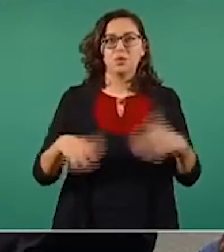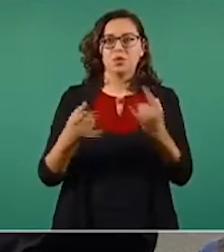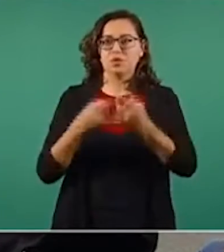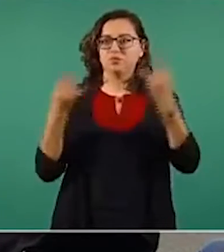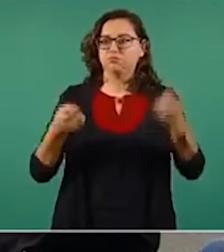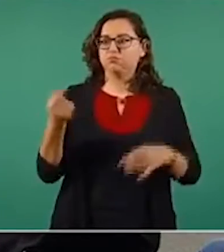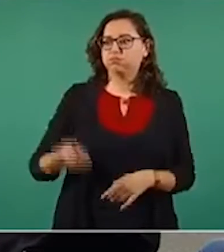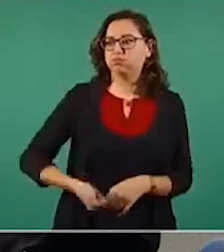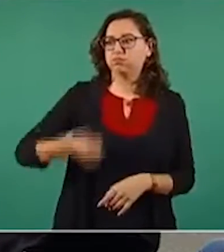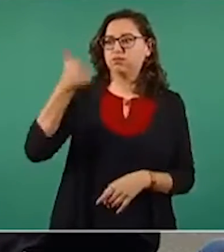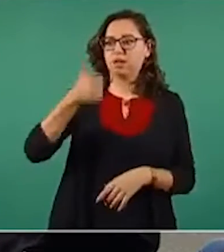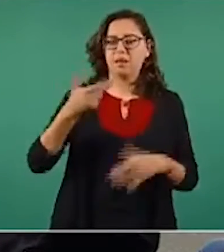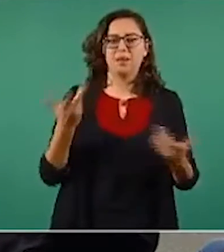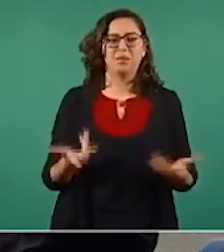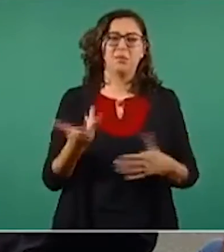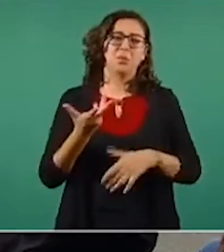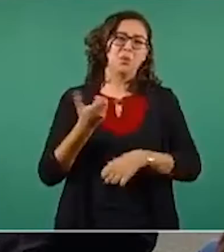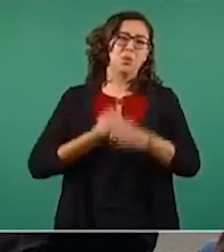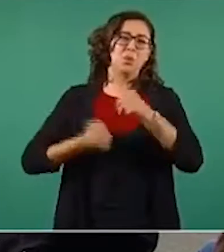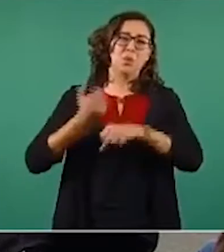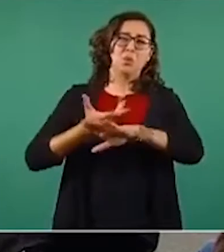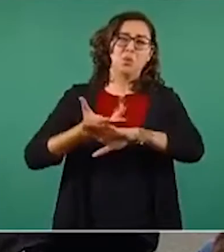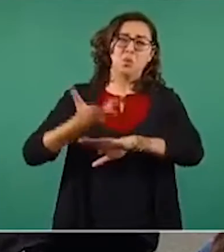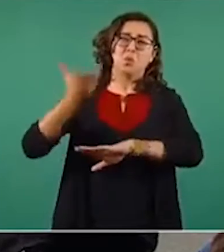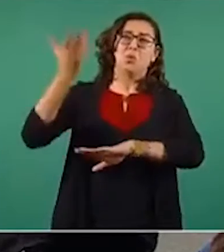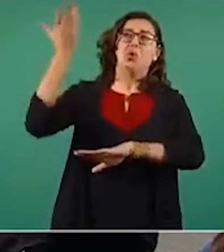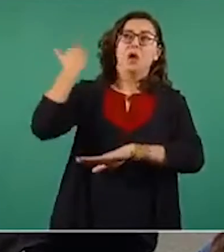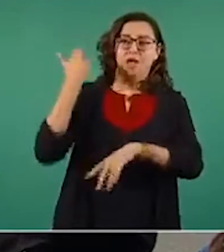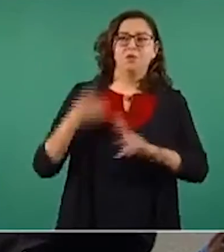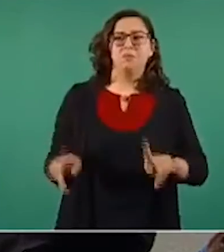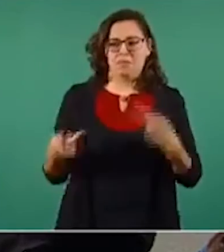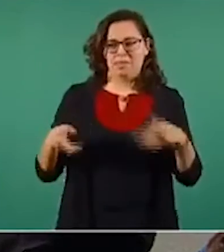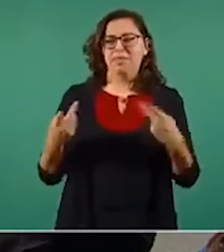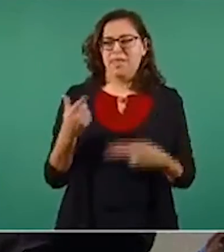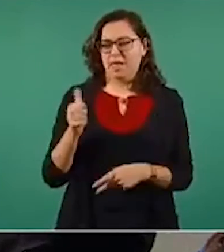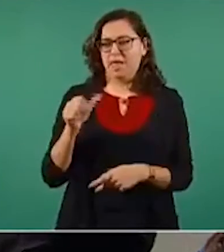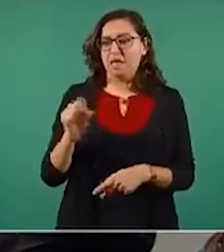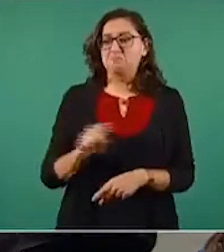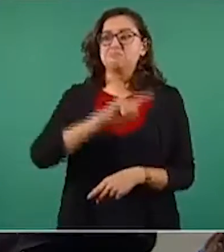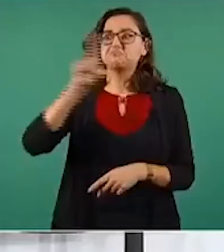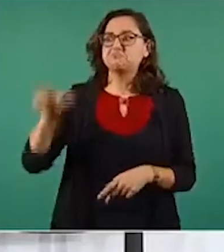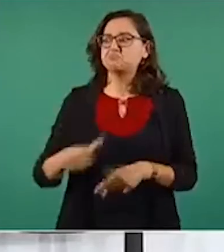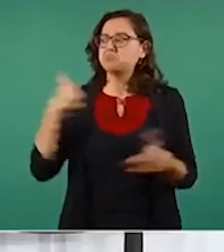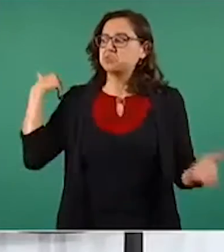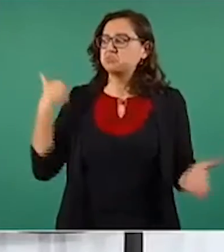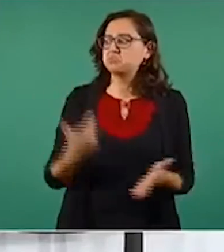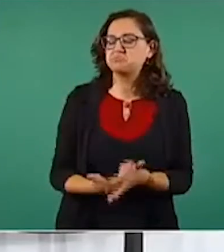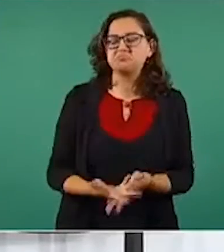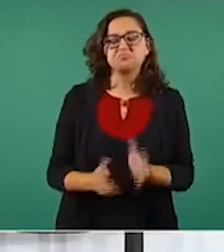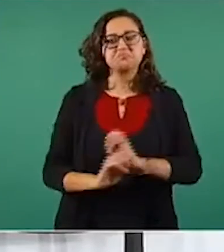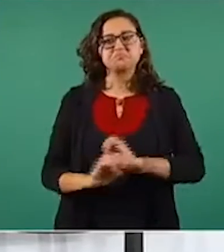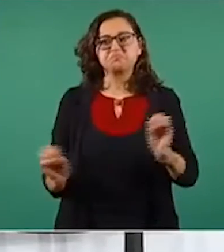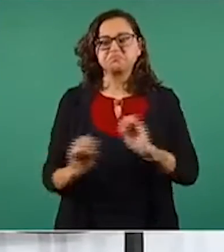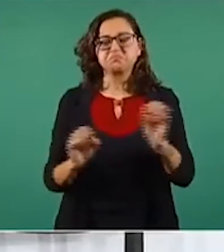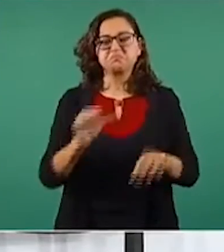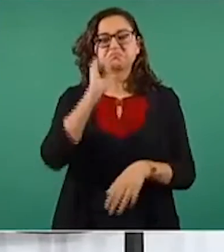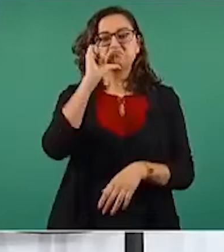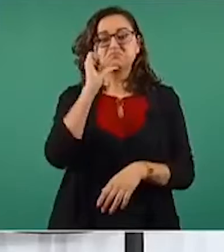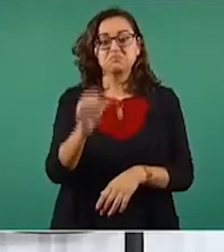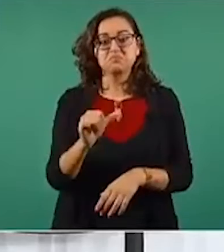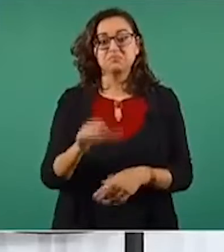menudeo el gas LP. Como sabemos, la reforma energética liberó el precio del gas LP